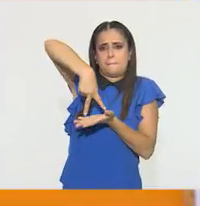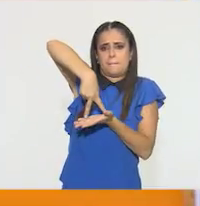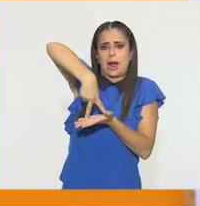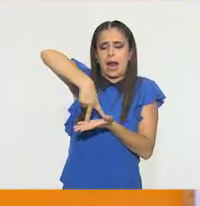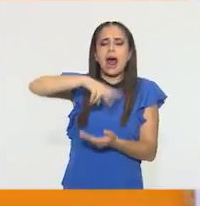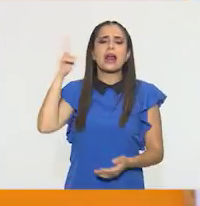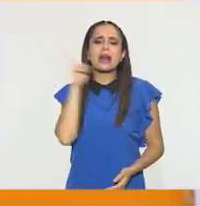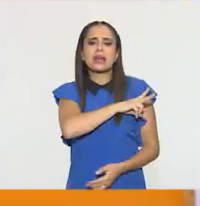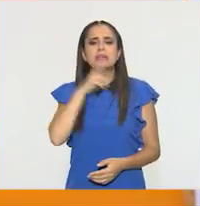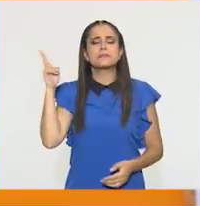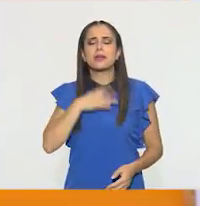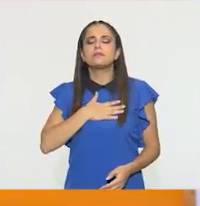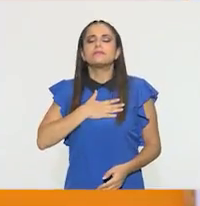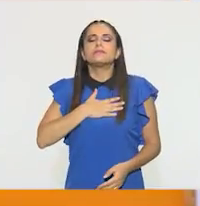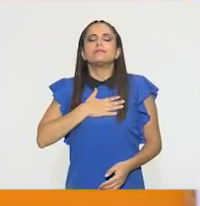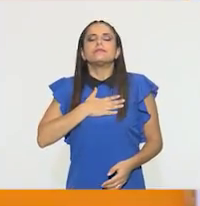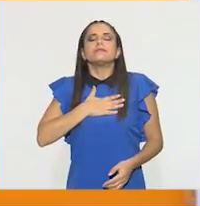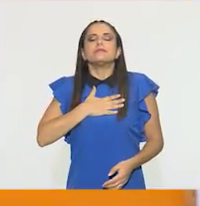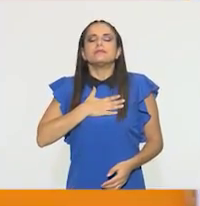respiración.